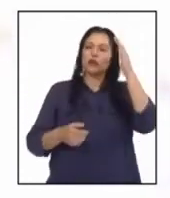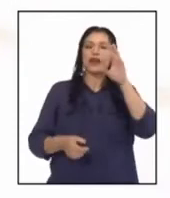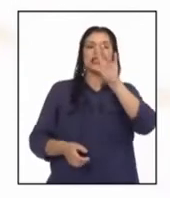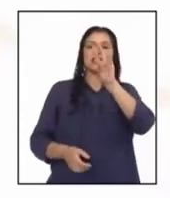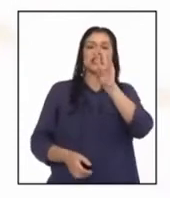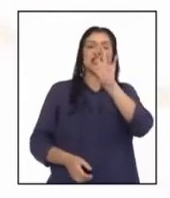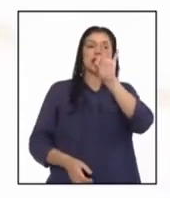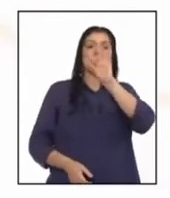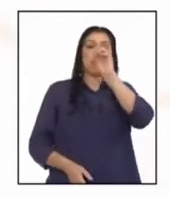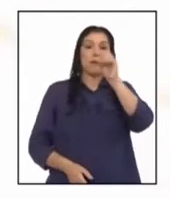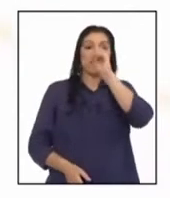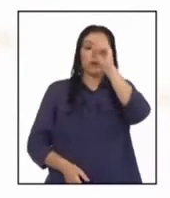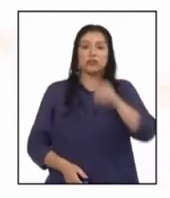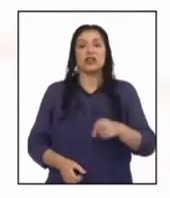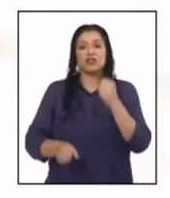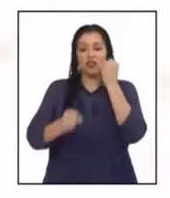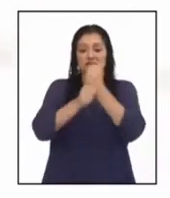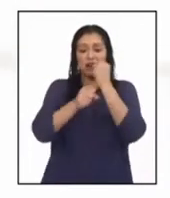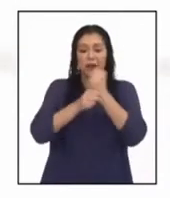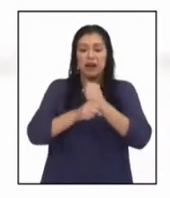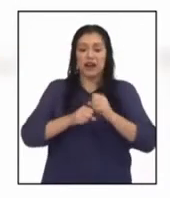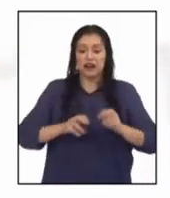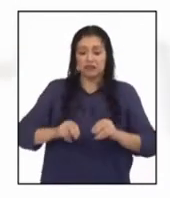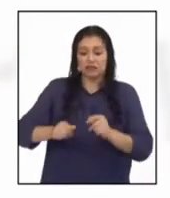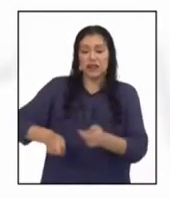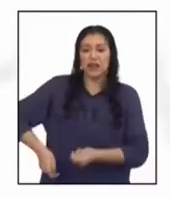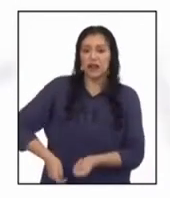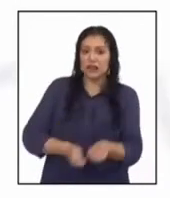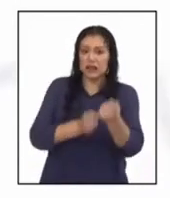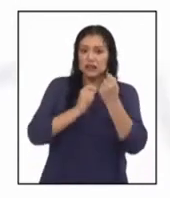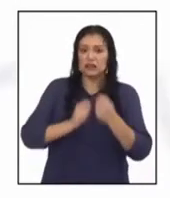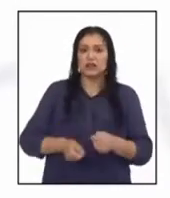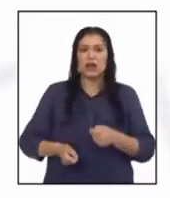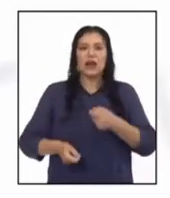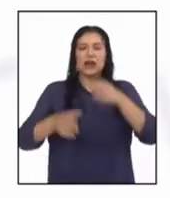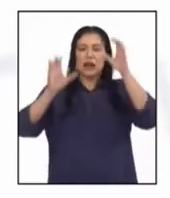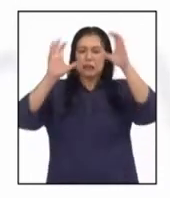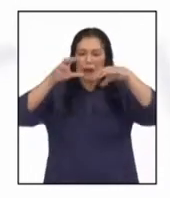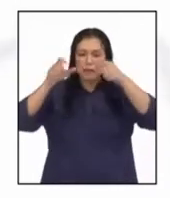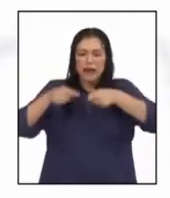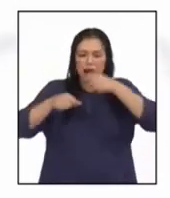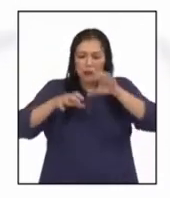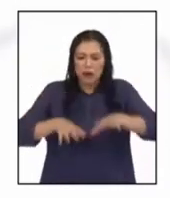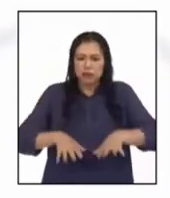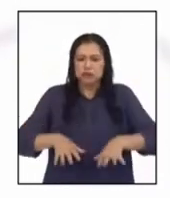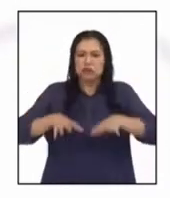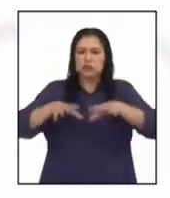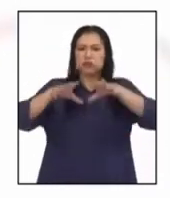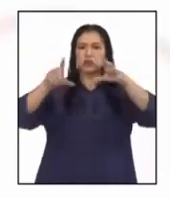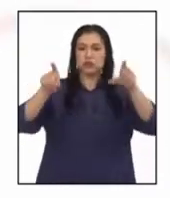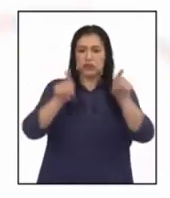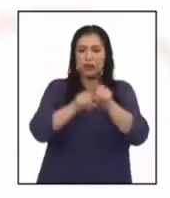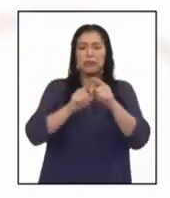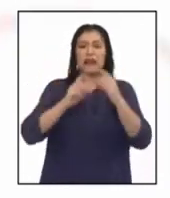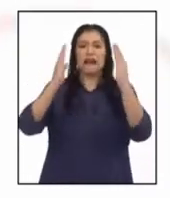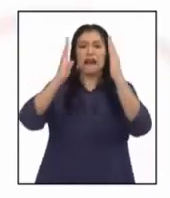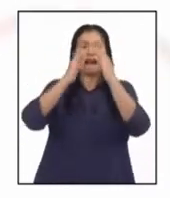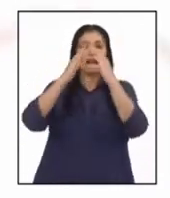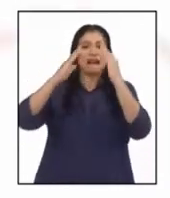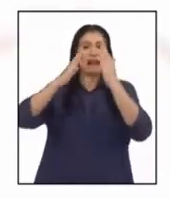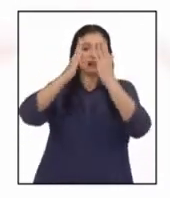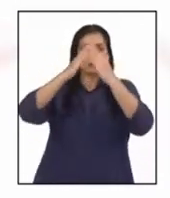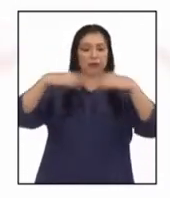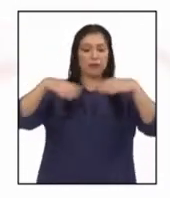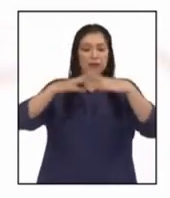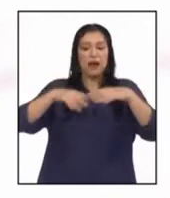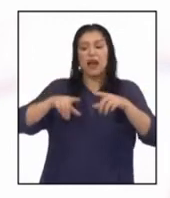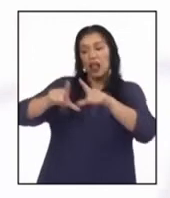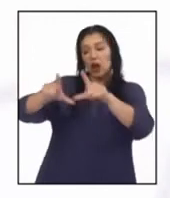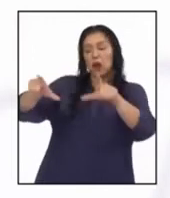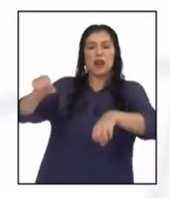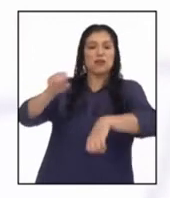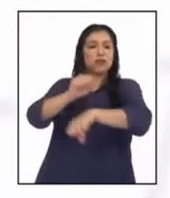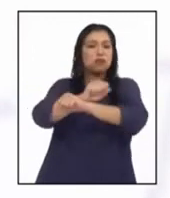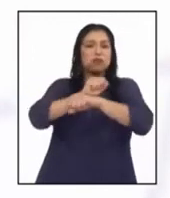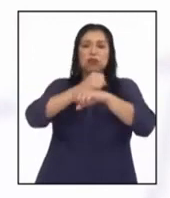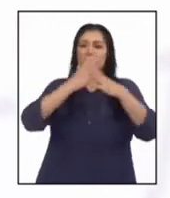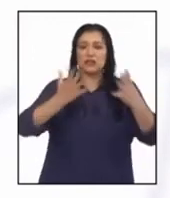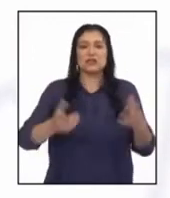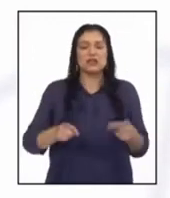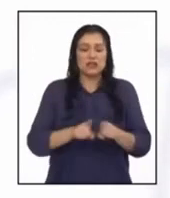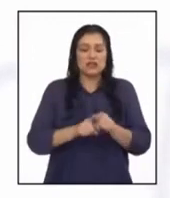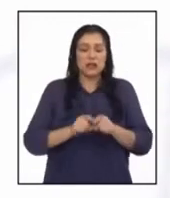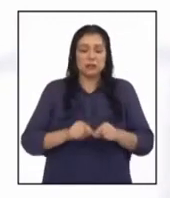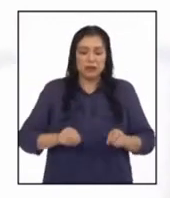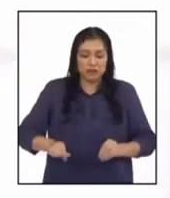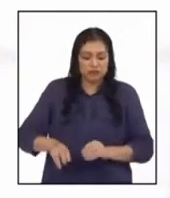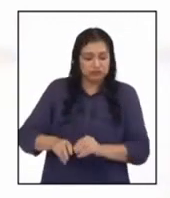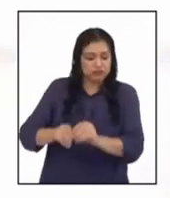% de la población se dedica a la agricultura. La inundación podría afectar inclusive las viviendas, los lugares públicos y el